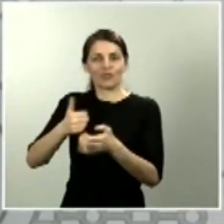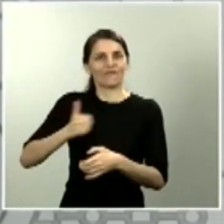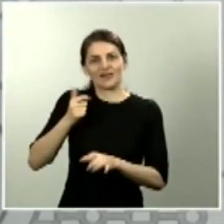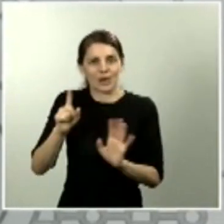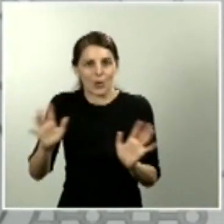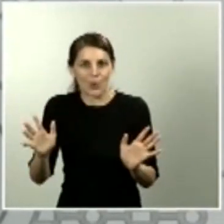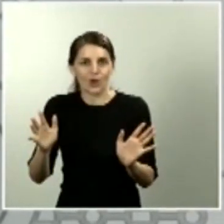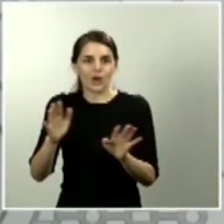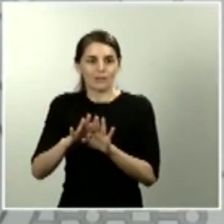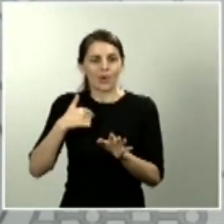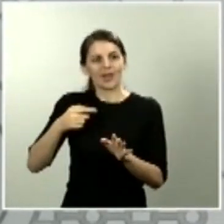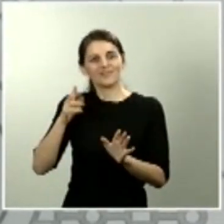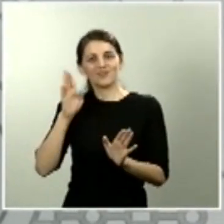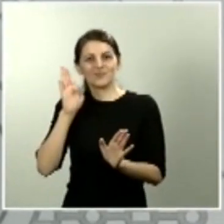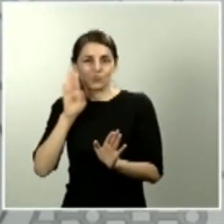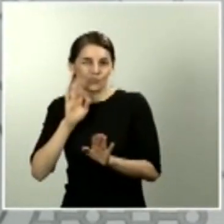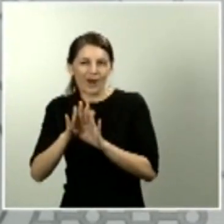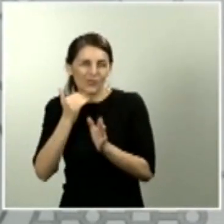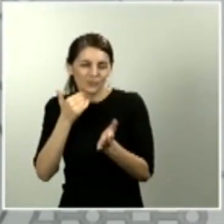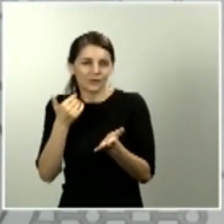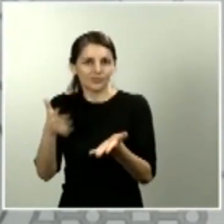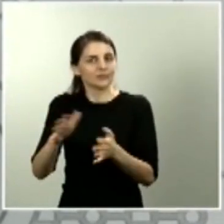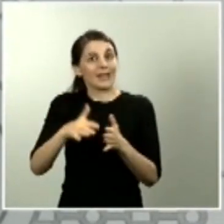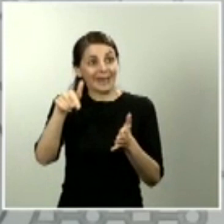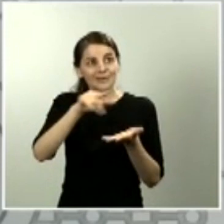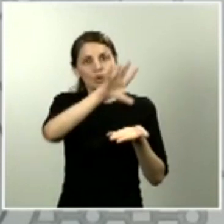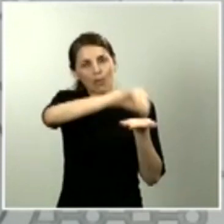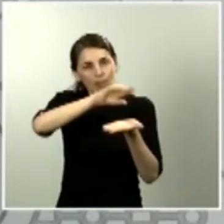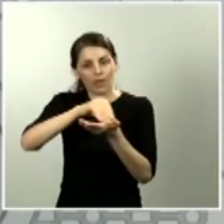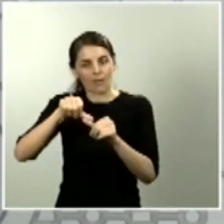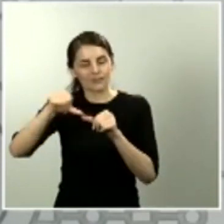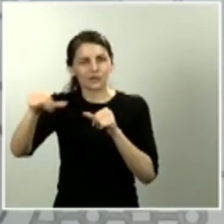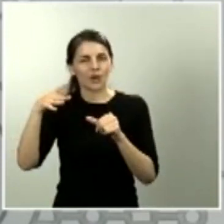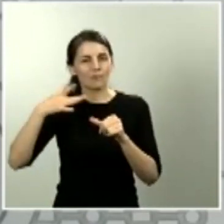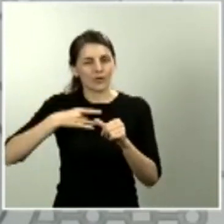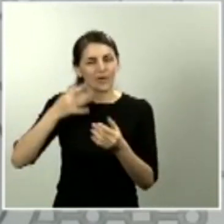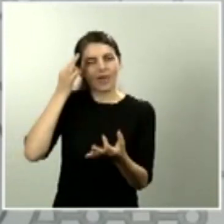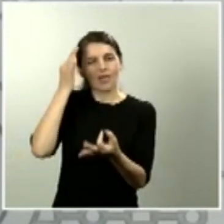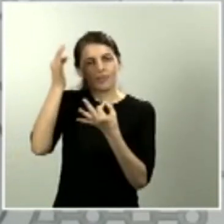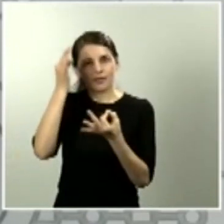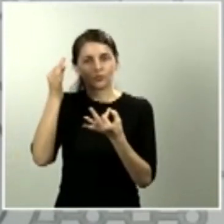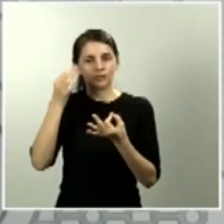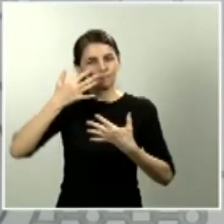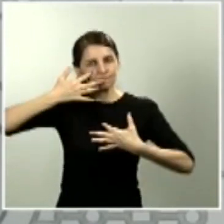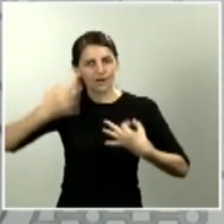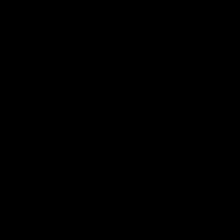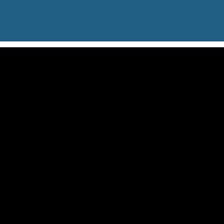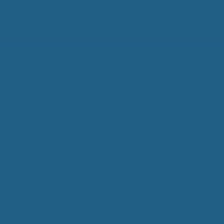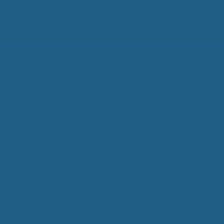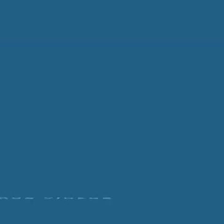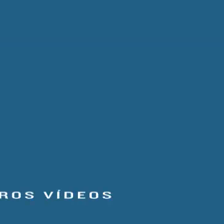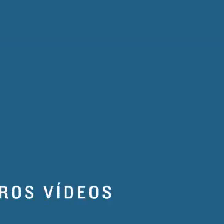les digo, nos va a llevar dos o tres días y eso puede implicar que en algunos casos, algunos datos puedan incluso parecer un poco extraños.